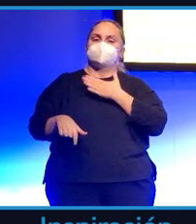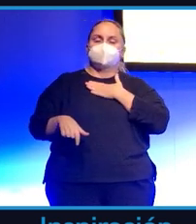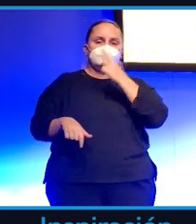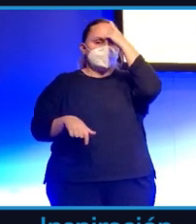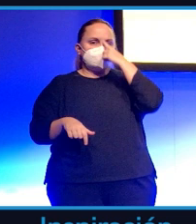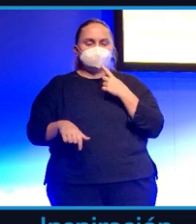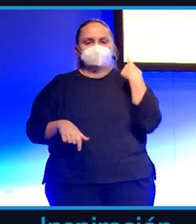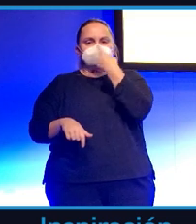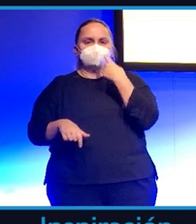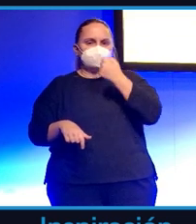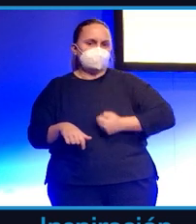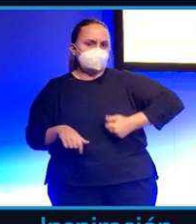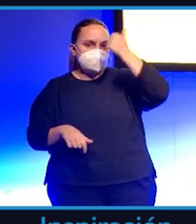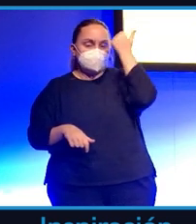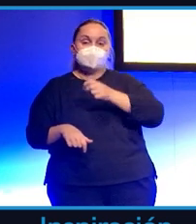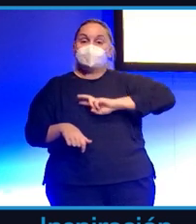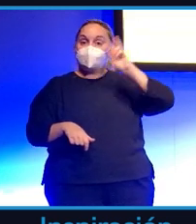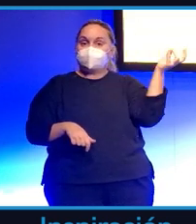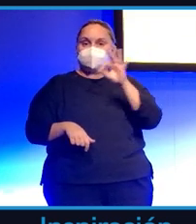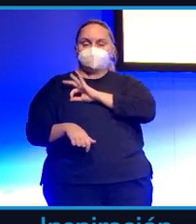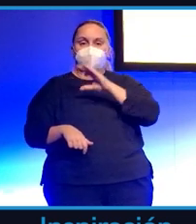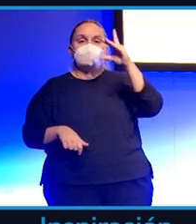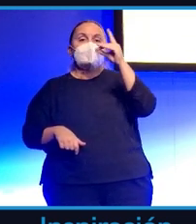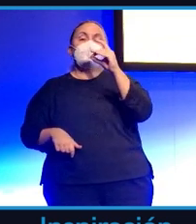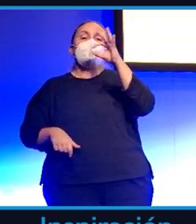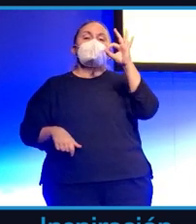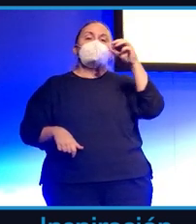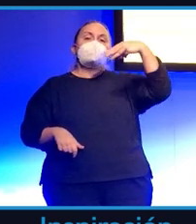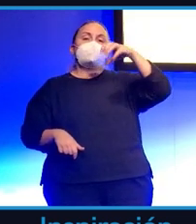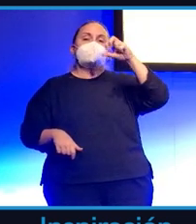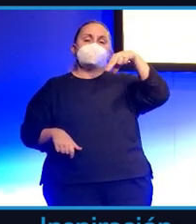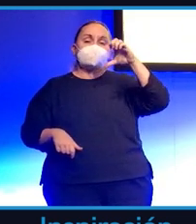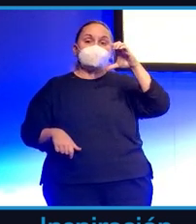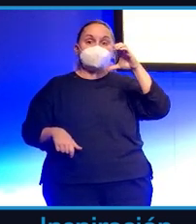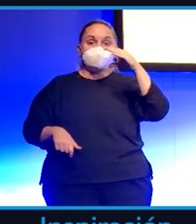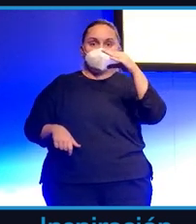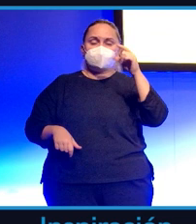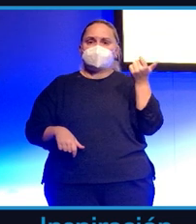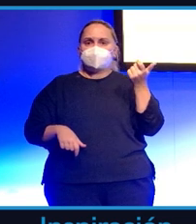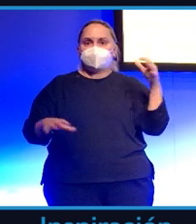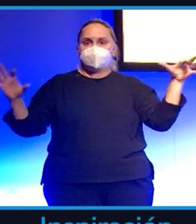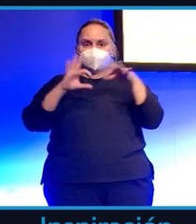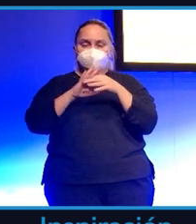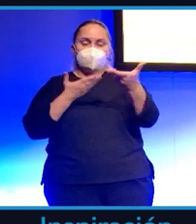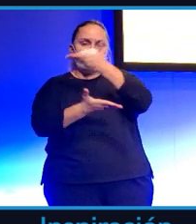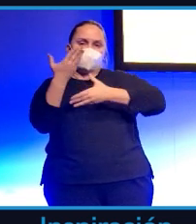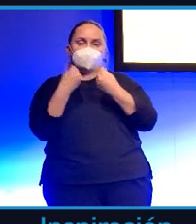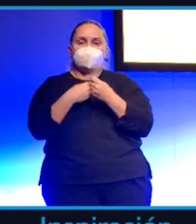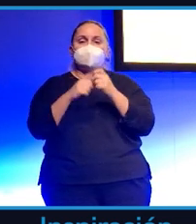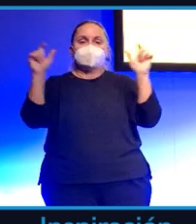más tiempo. Emilio Domènech, desde Estados Unidos, que es corresponsal de La Sexta, pero tiene su canal de Twitch. Y luego gente del deporte,